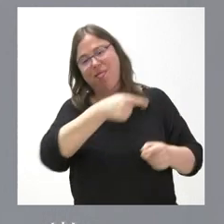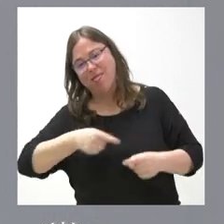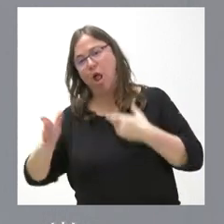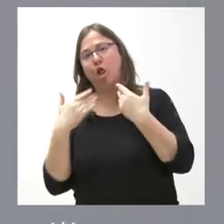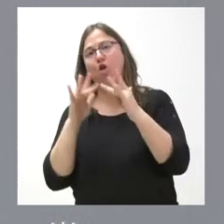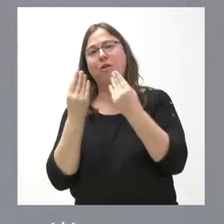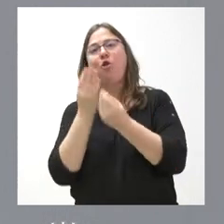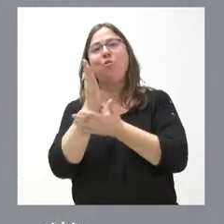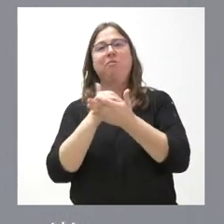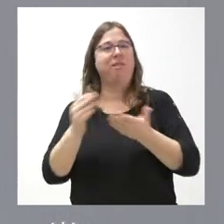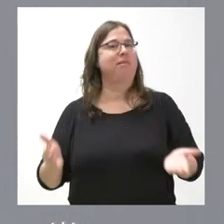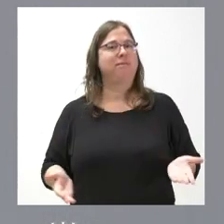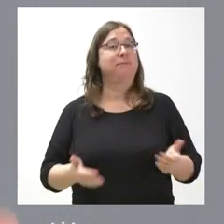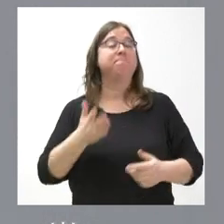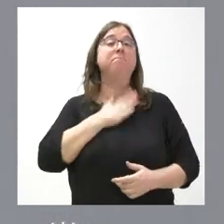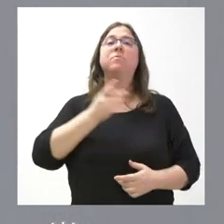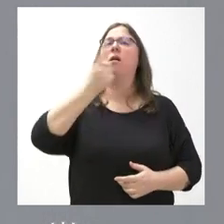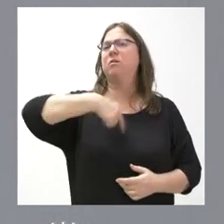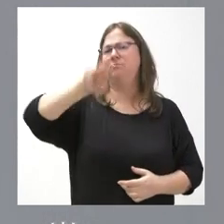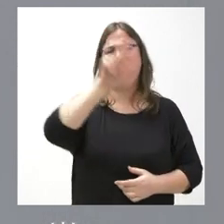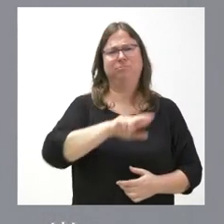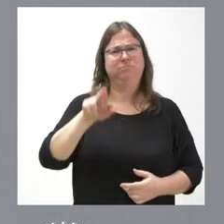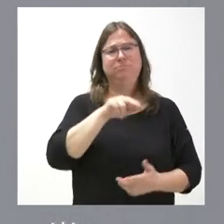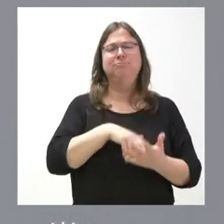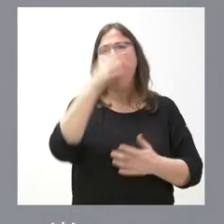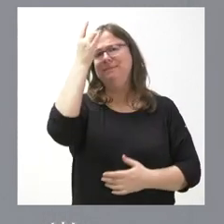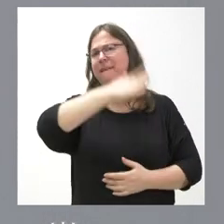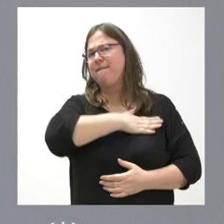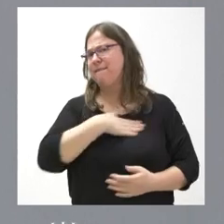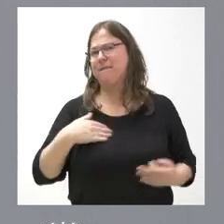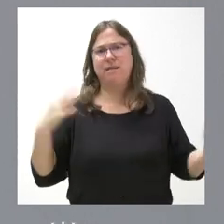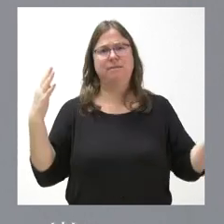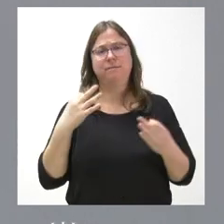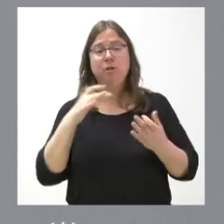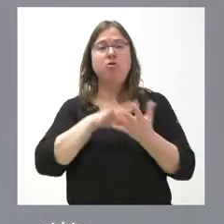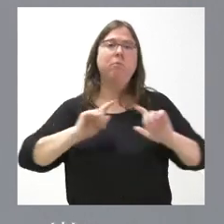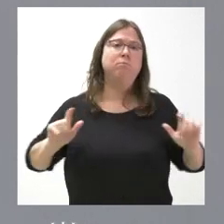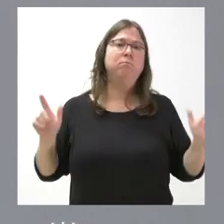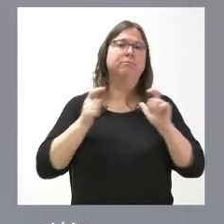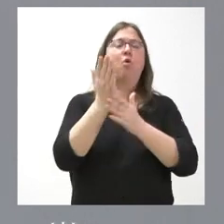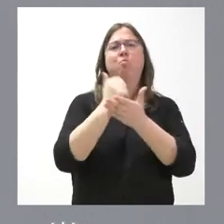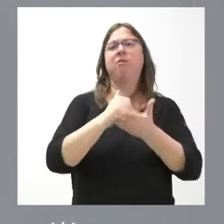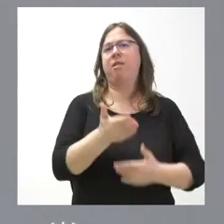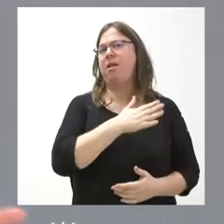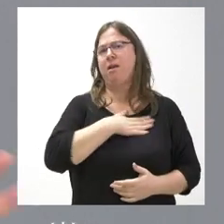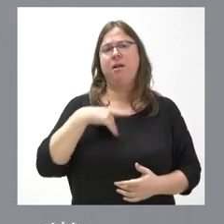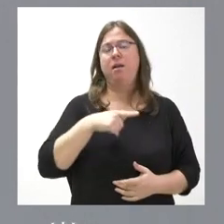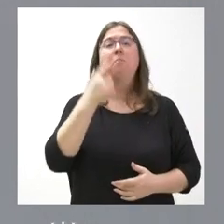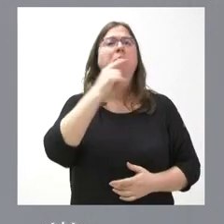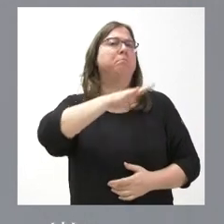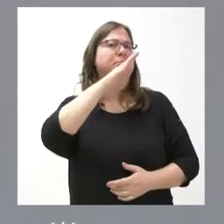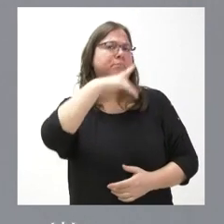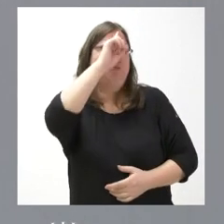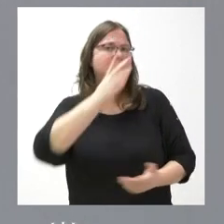con las comunidades autónomas. Por tanto, nosotros volvemos a insistir en la idea de que se reúna con las comunidades autónomas. No vemos el motivo